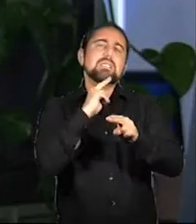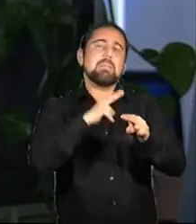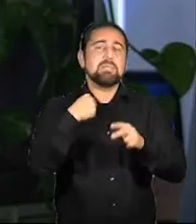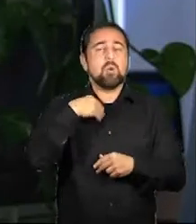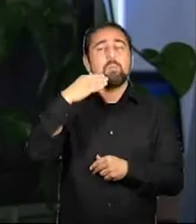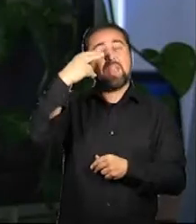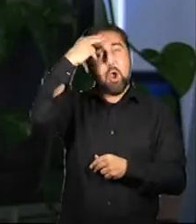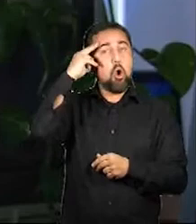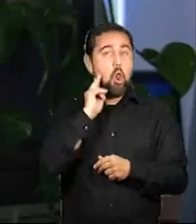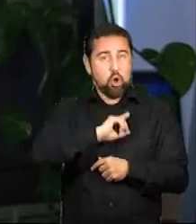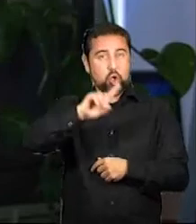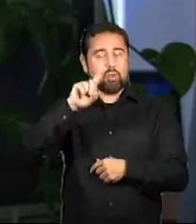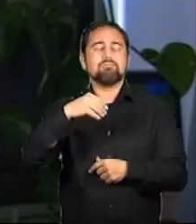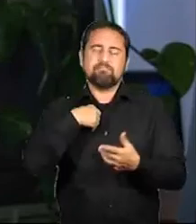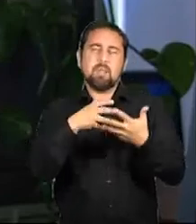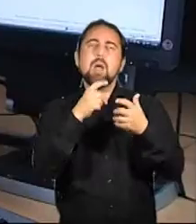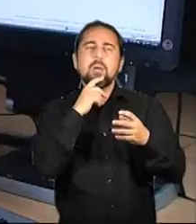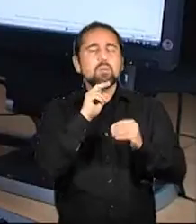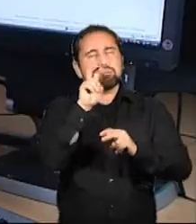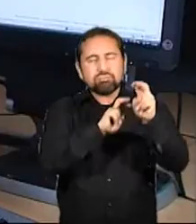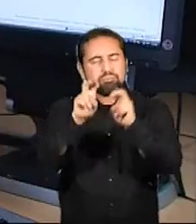Y voy a realizarlo a través de Google.